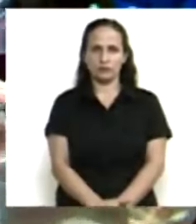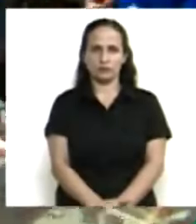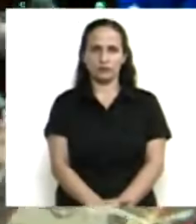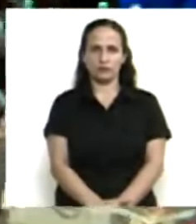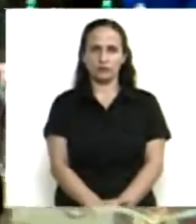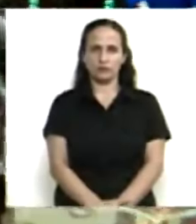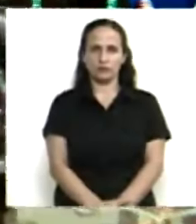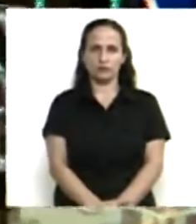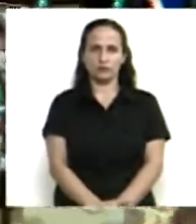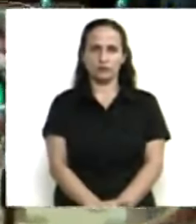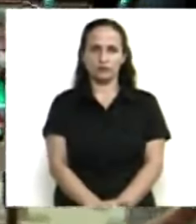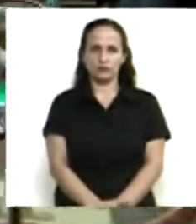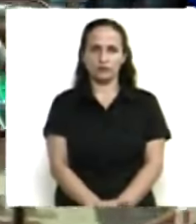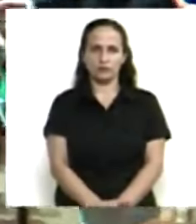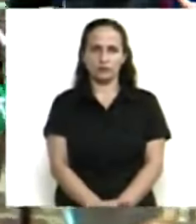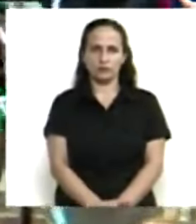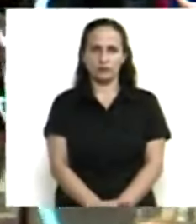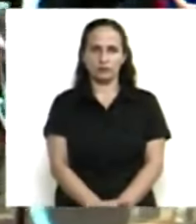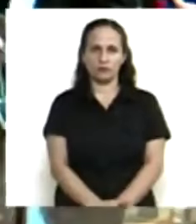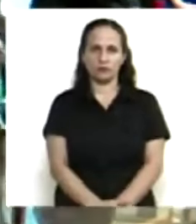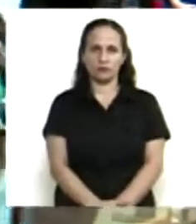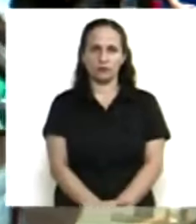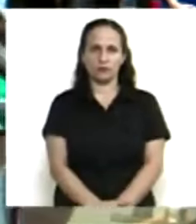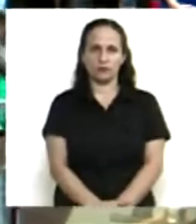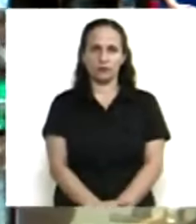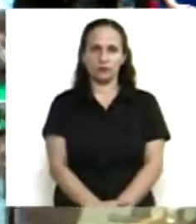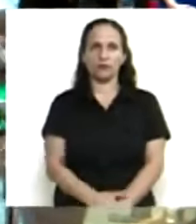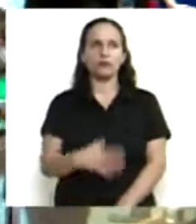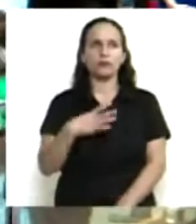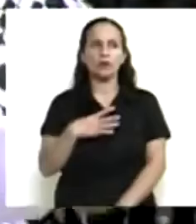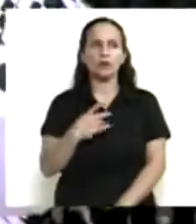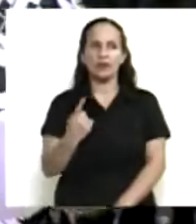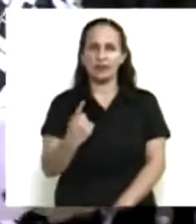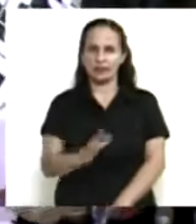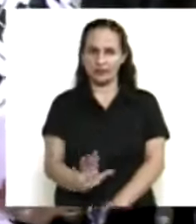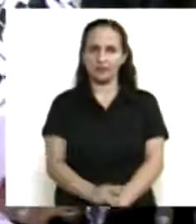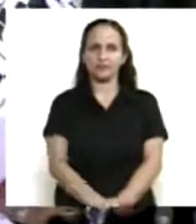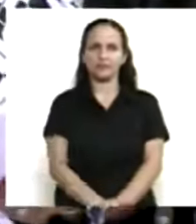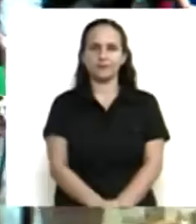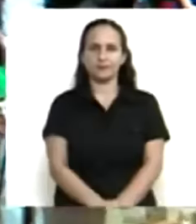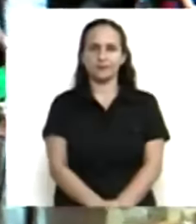¡Vení, no, no, no llegues a hablarle! Me falta un varón. Ah, bien, bien.